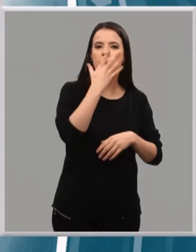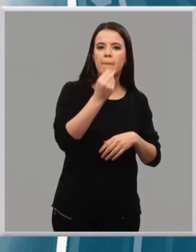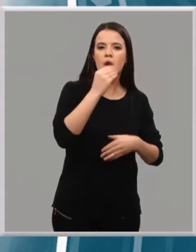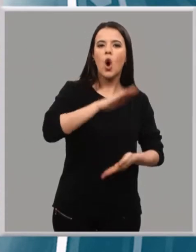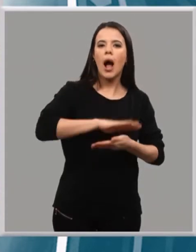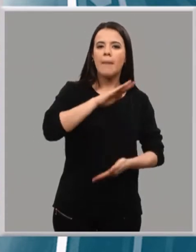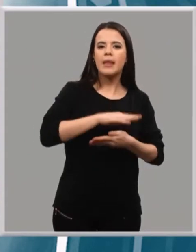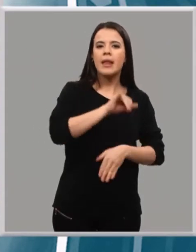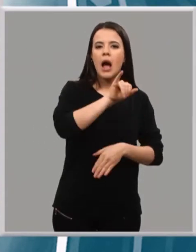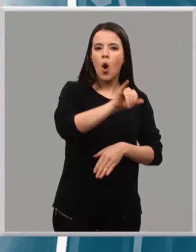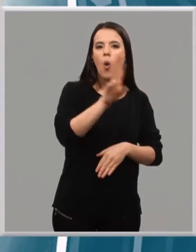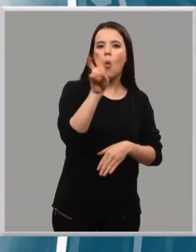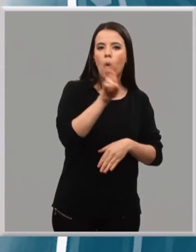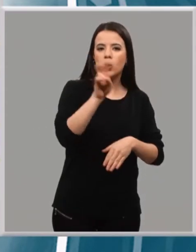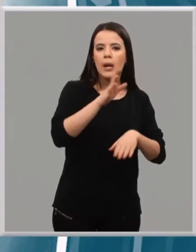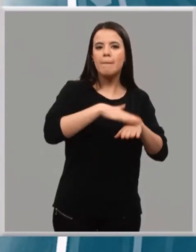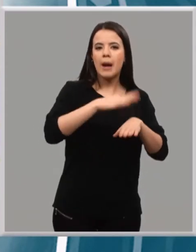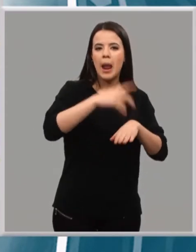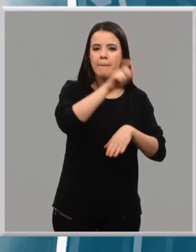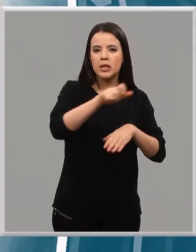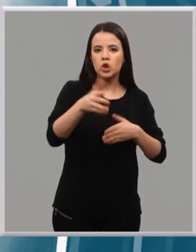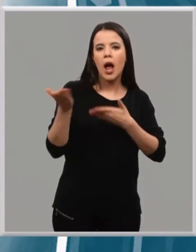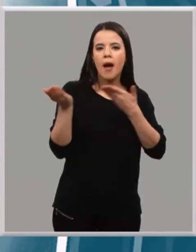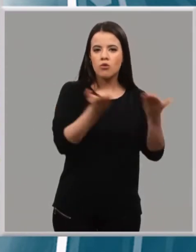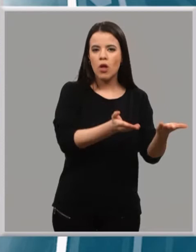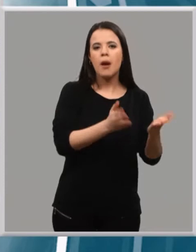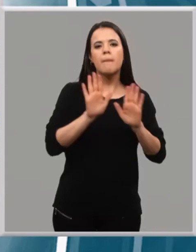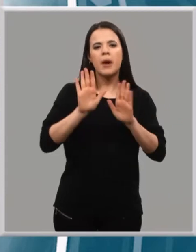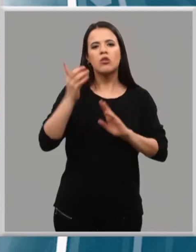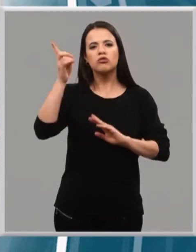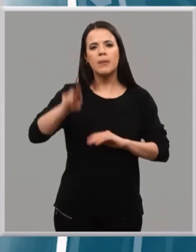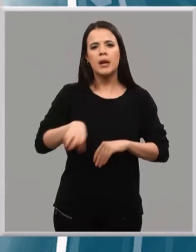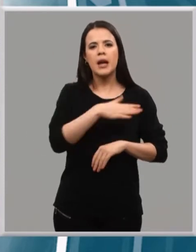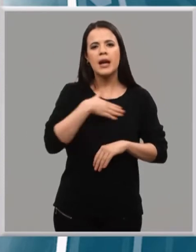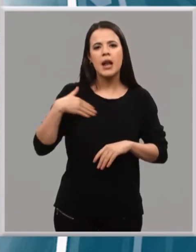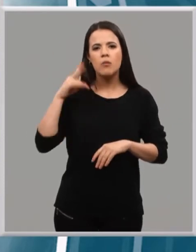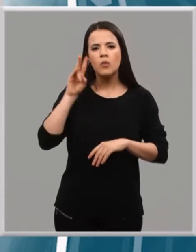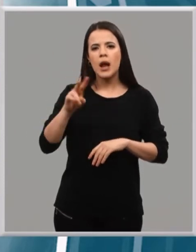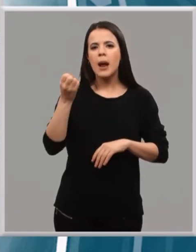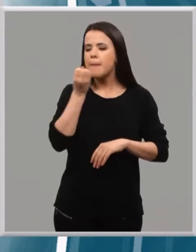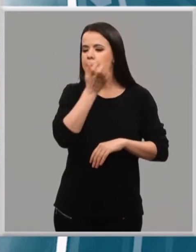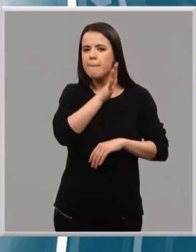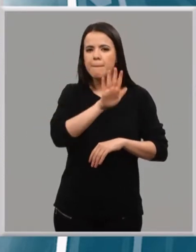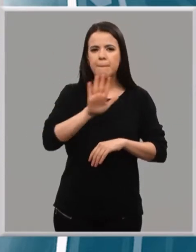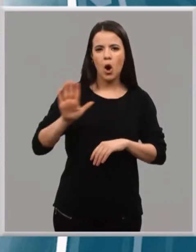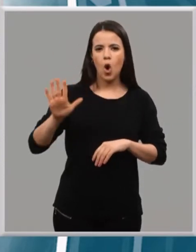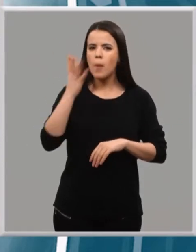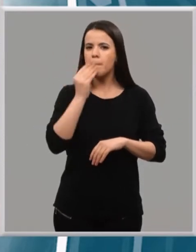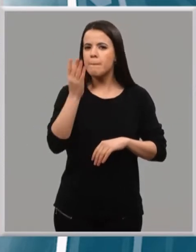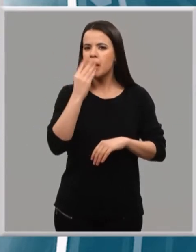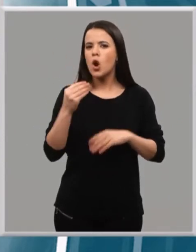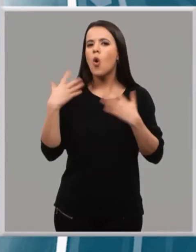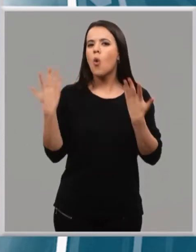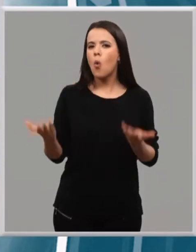capacidades de ser útil al hombre a través de diferentes labores, sino que queremos ver cuál es el mejor perro y el